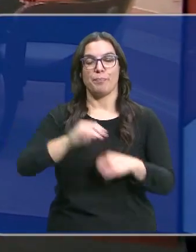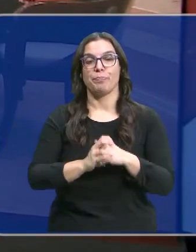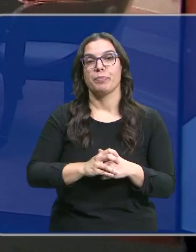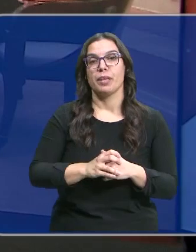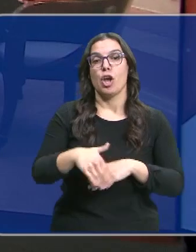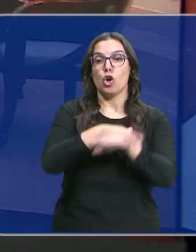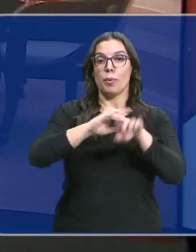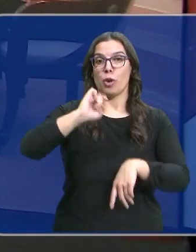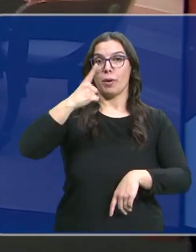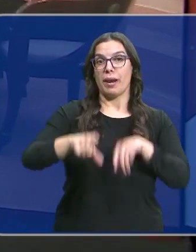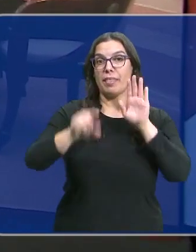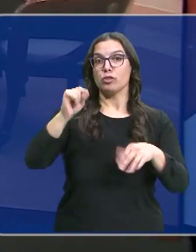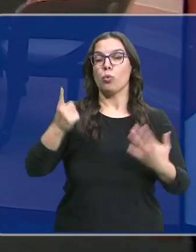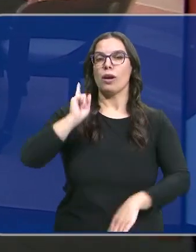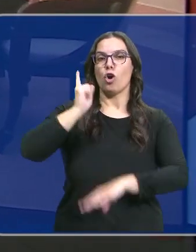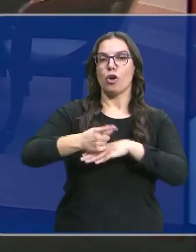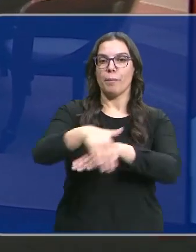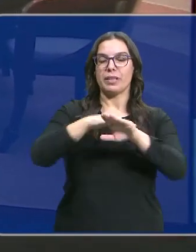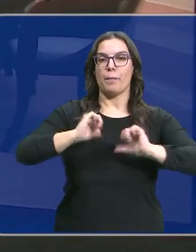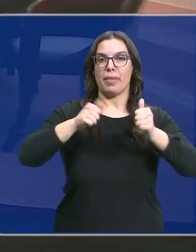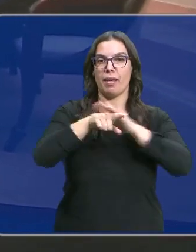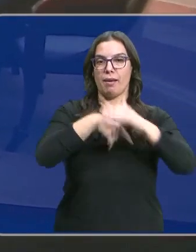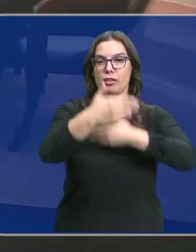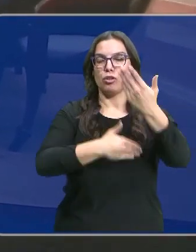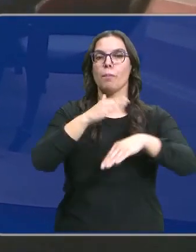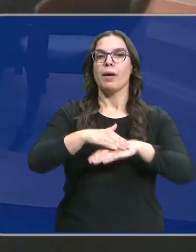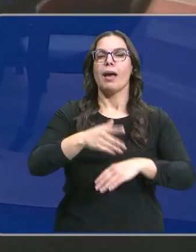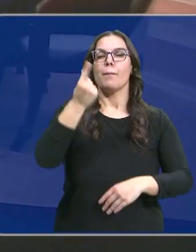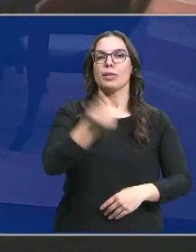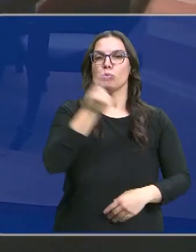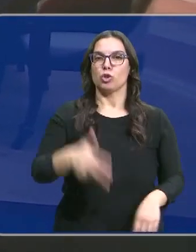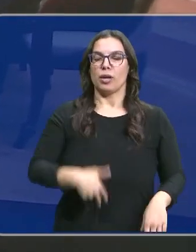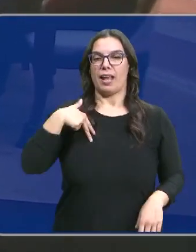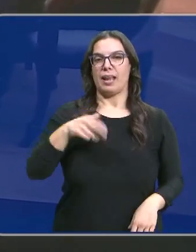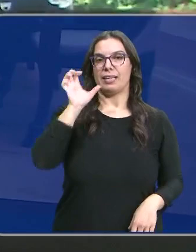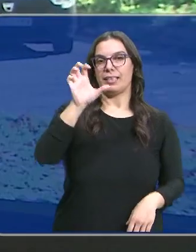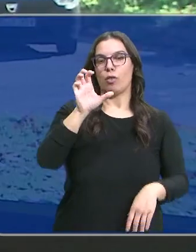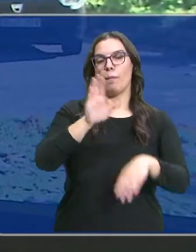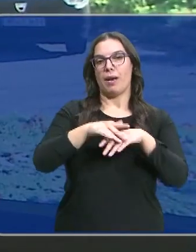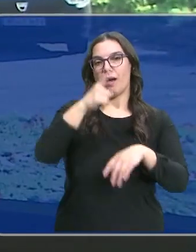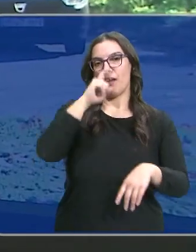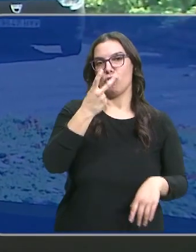aprobar una orden ministerial para que comience la tramitación de los presupuestos generales del Estado para 2024.